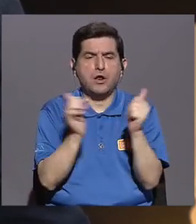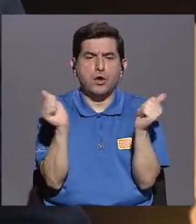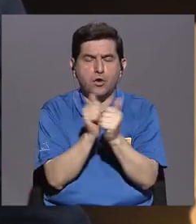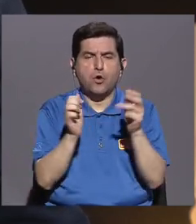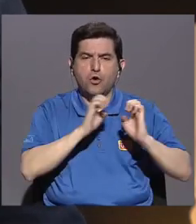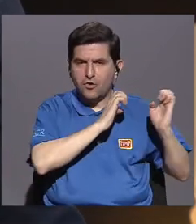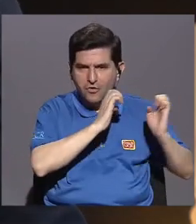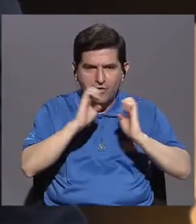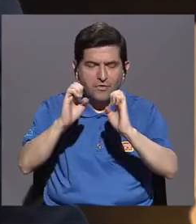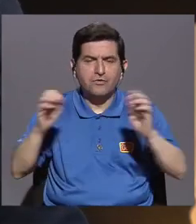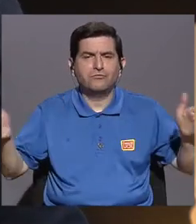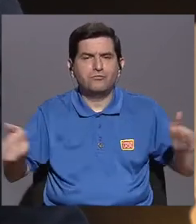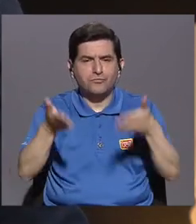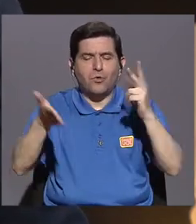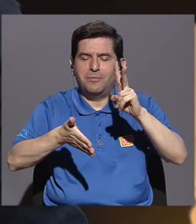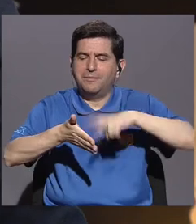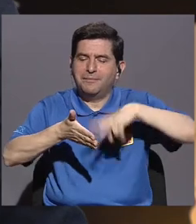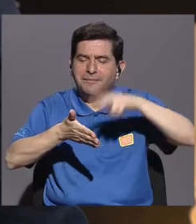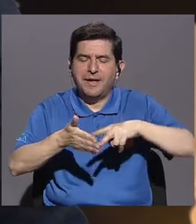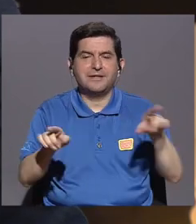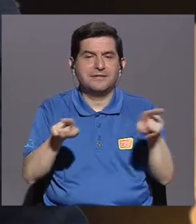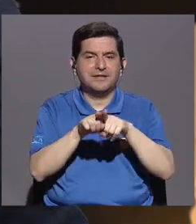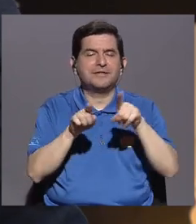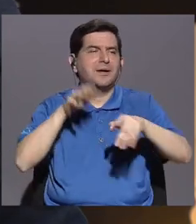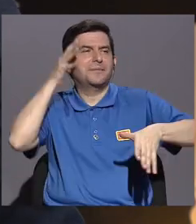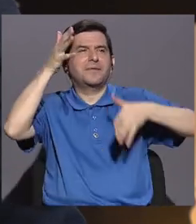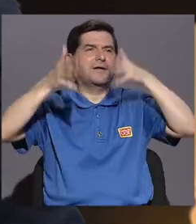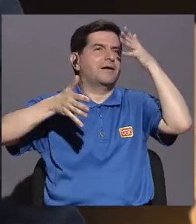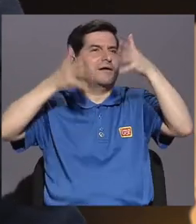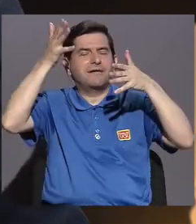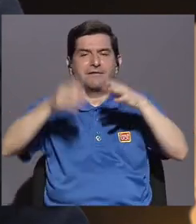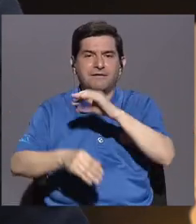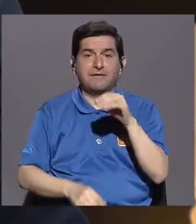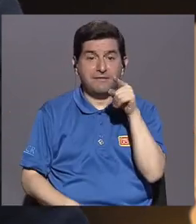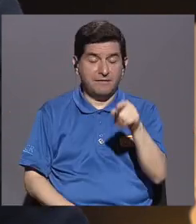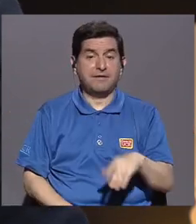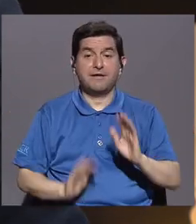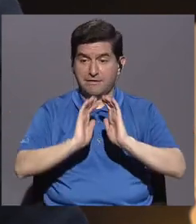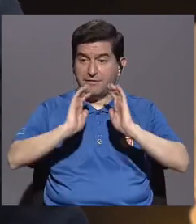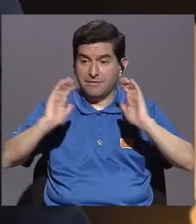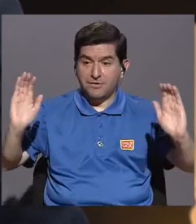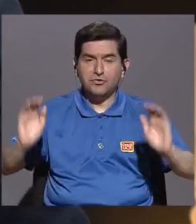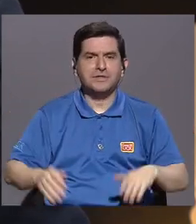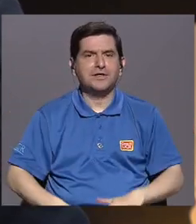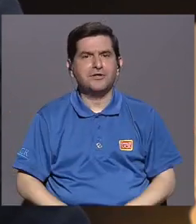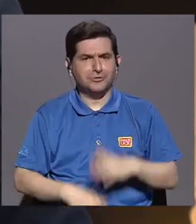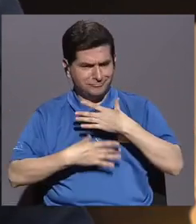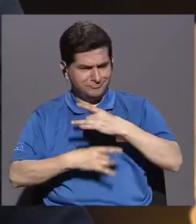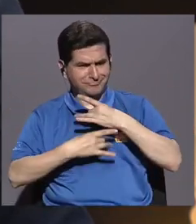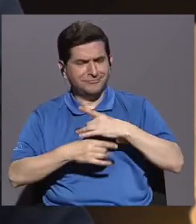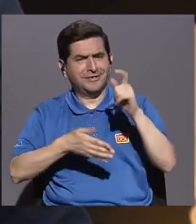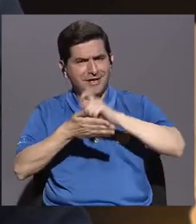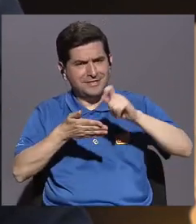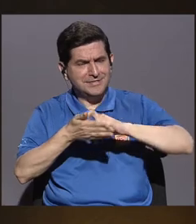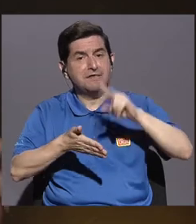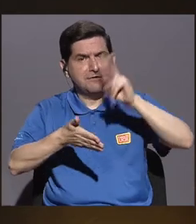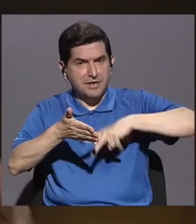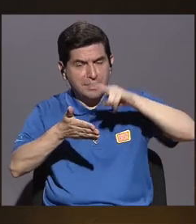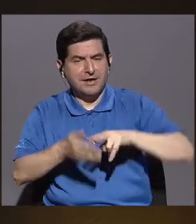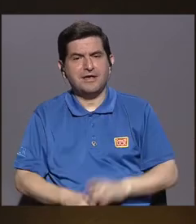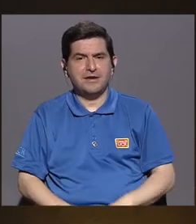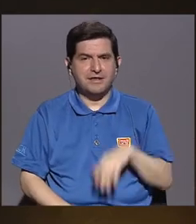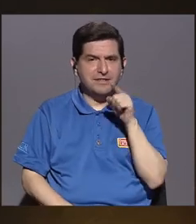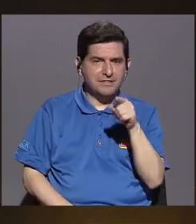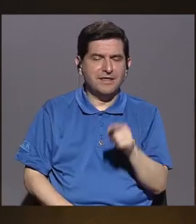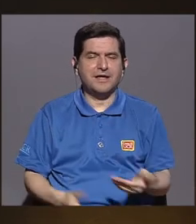este tipo de estrategias que fomenten la lectura, que fomenten la creatividad y que hagan que más niños se motiven también a escribir y a leer. Sobre